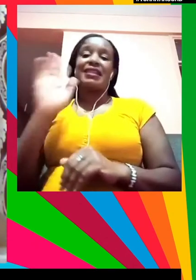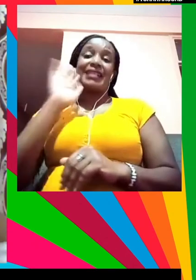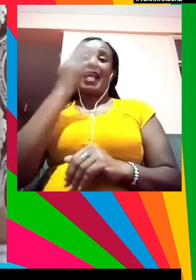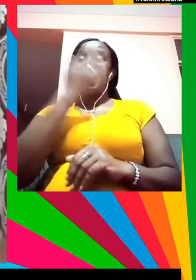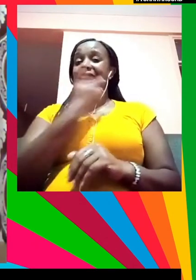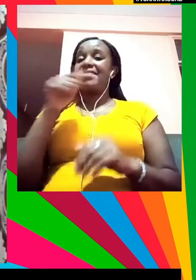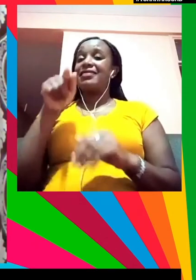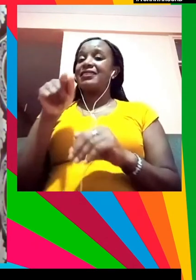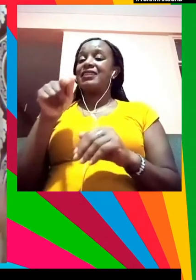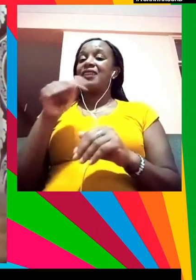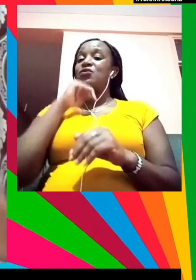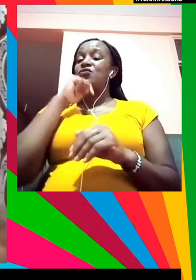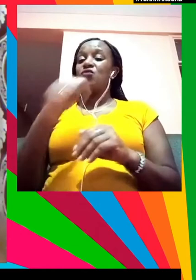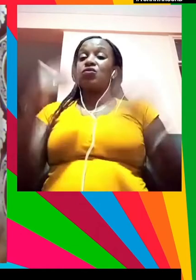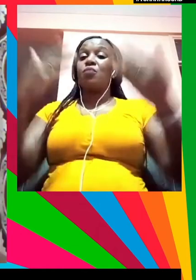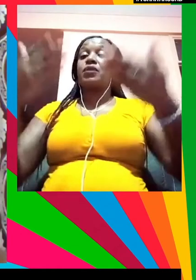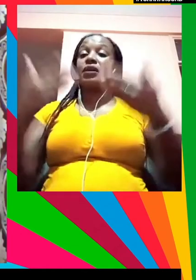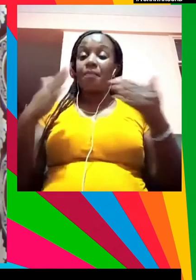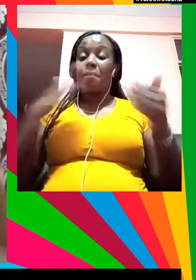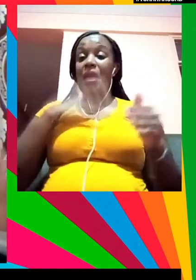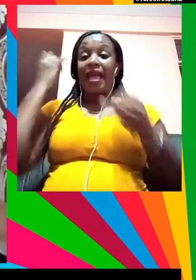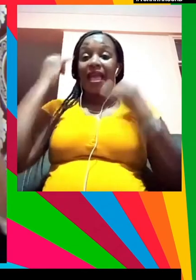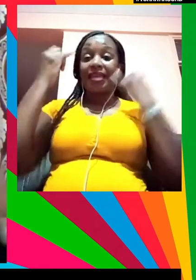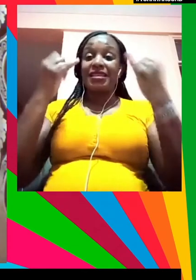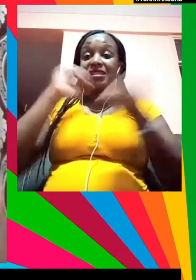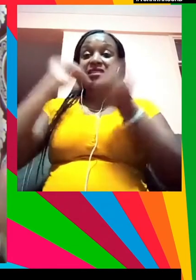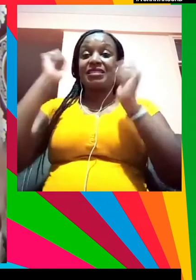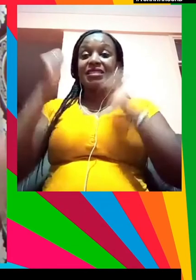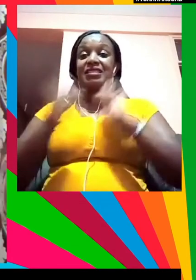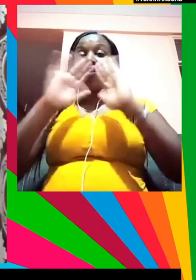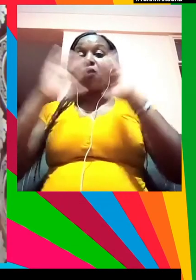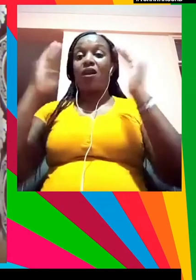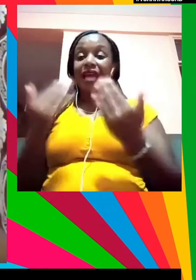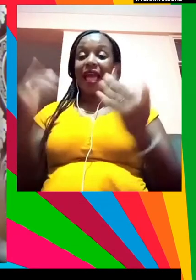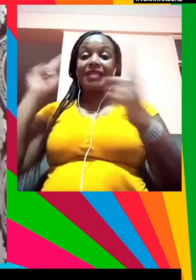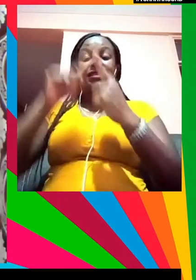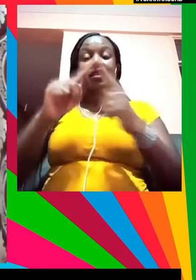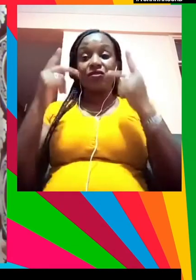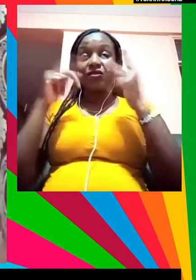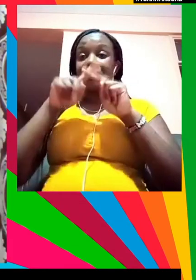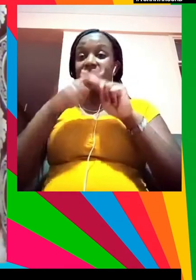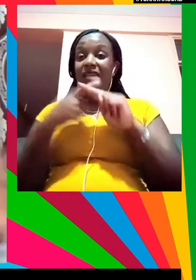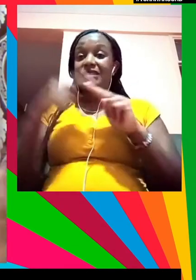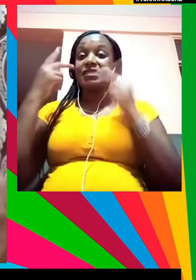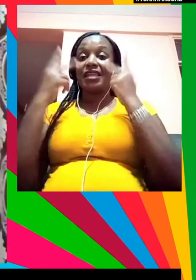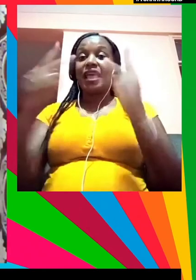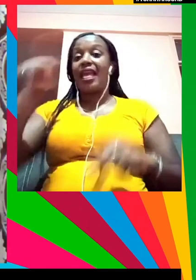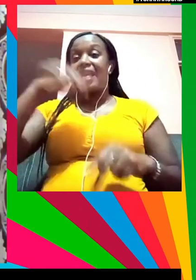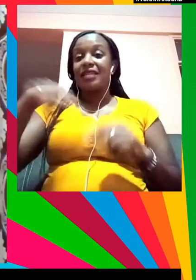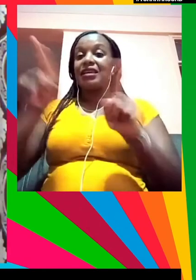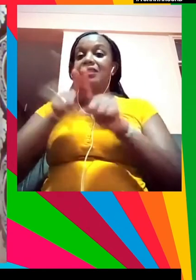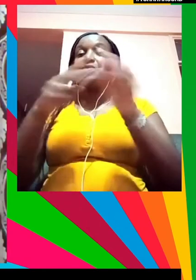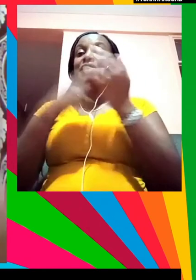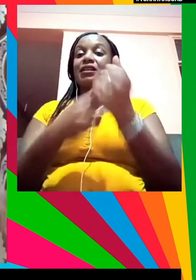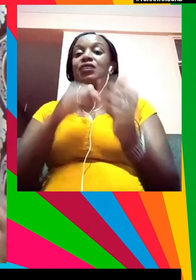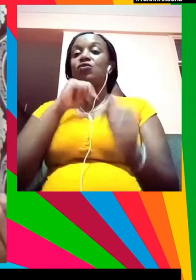aquí para aportar ideas y cambiar el mundo con lo cual hemos de ver a los jóvenes como